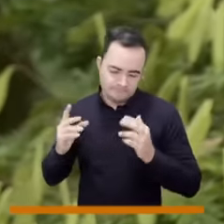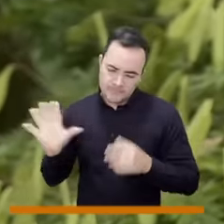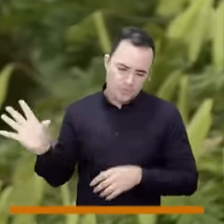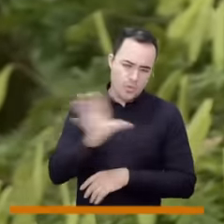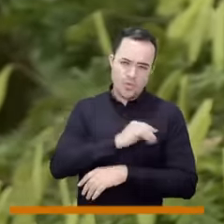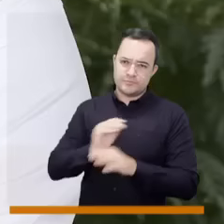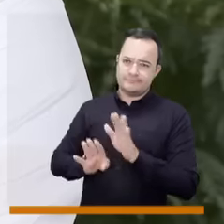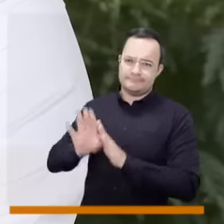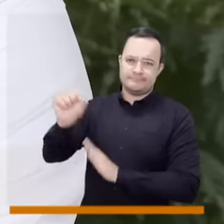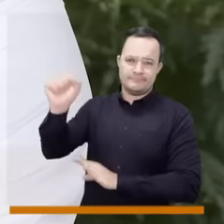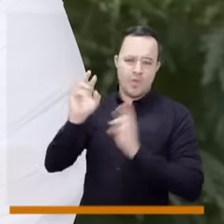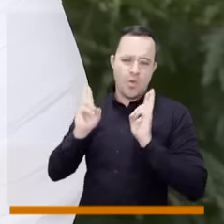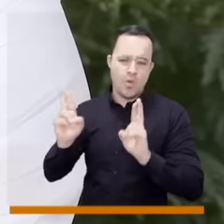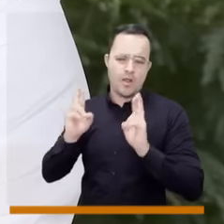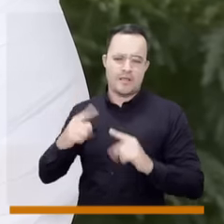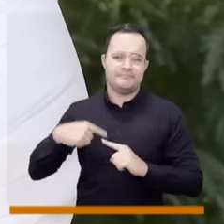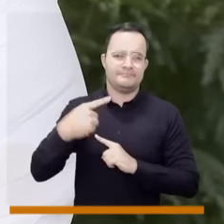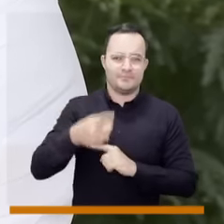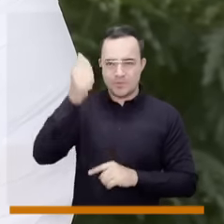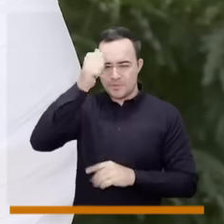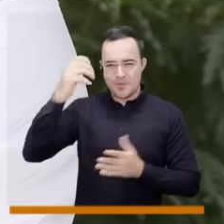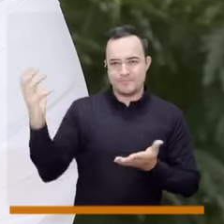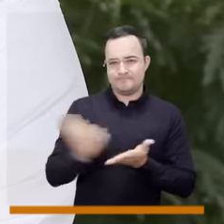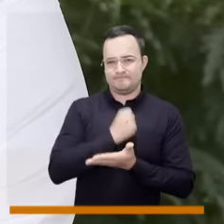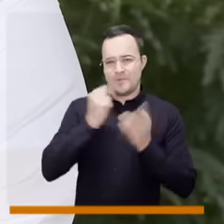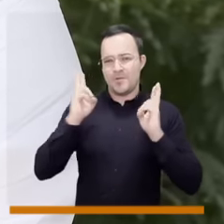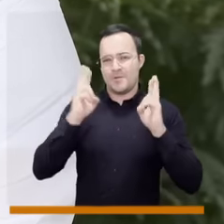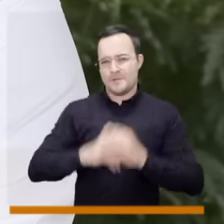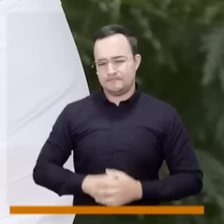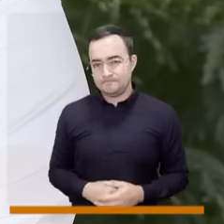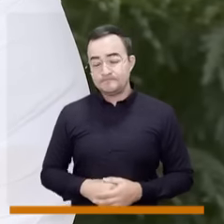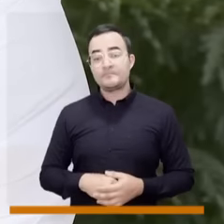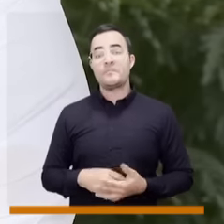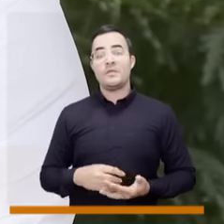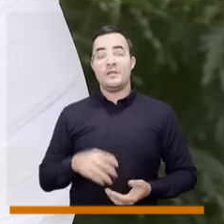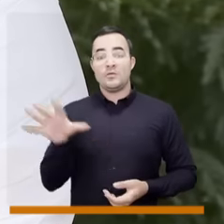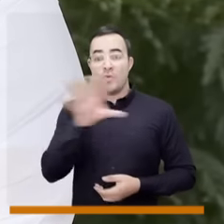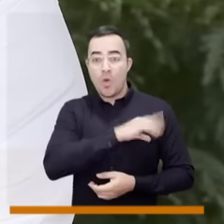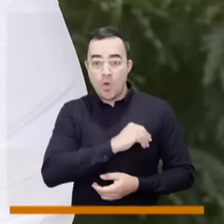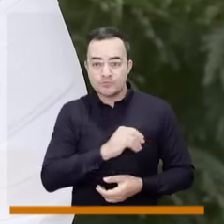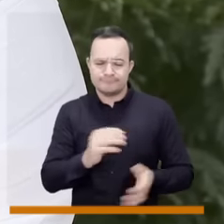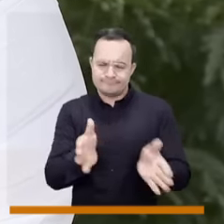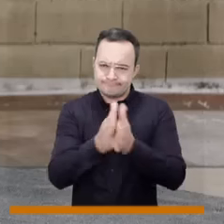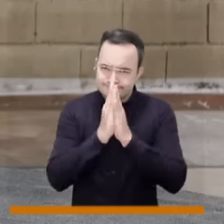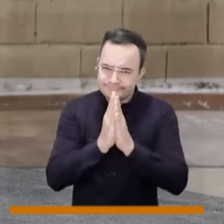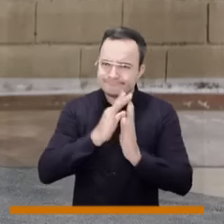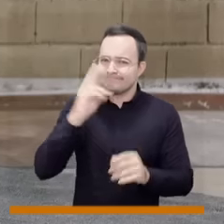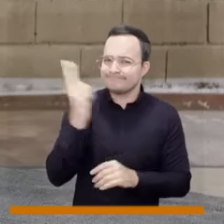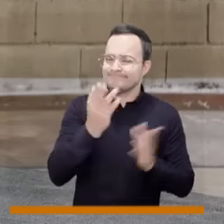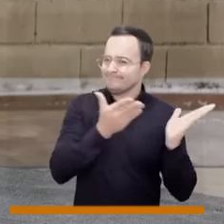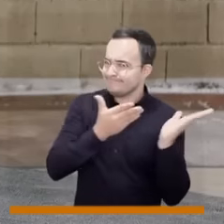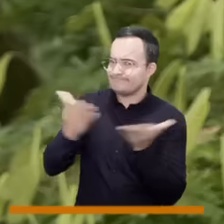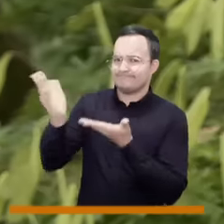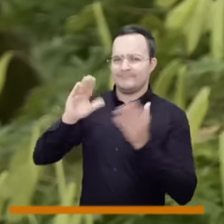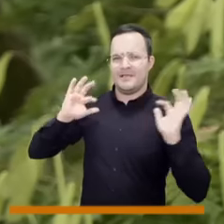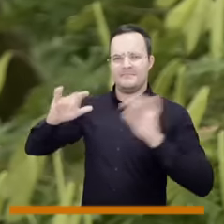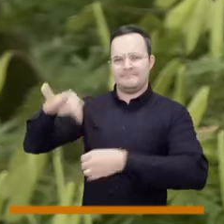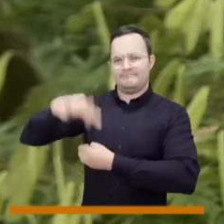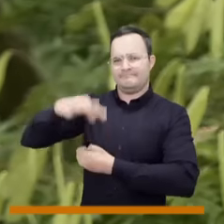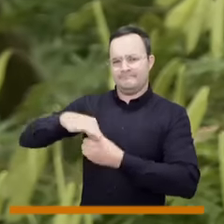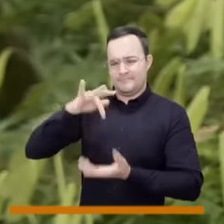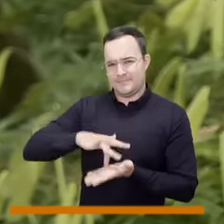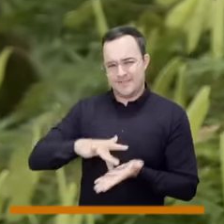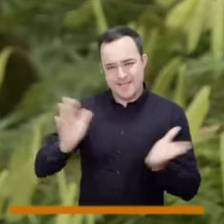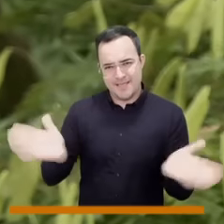a usted en especial que nos acompaña muchísimos éxitos en esta jornada del próximo domingo, a nuestros televidentes reiterarle la invitación a participar